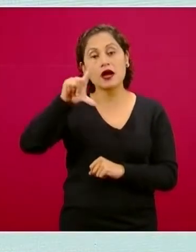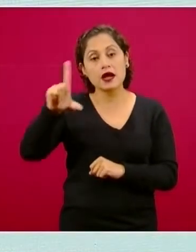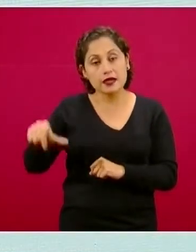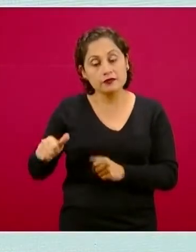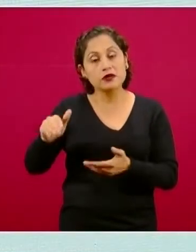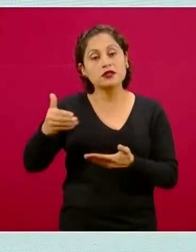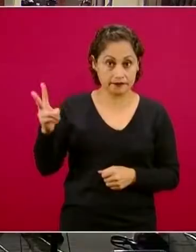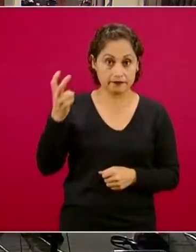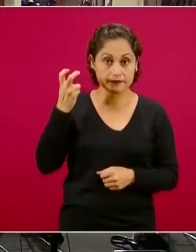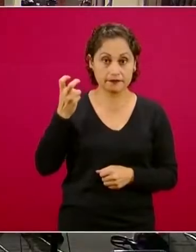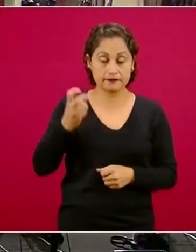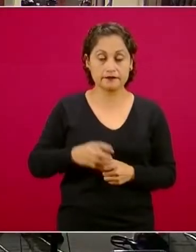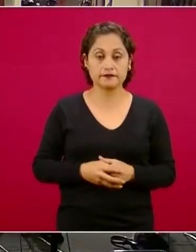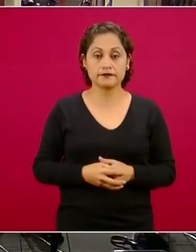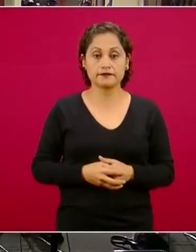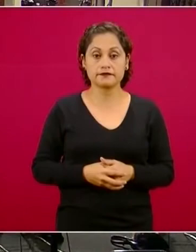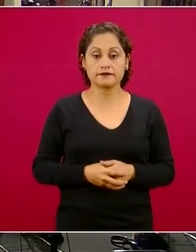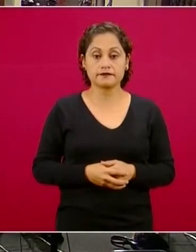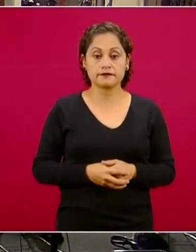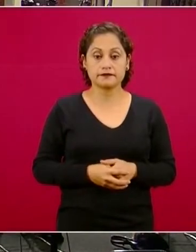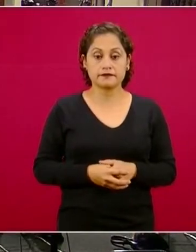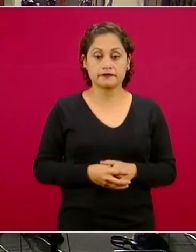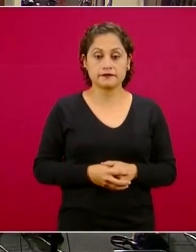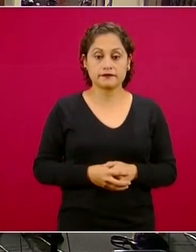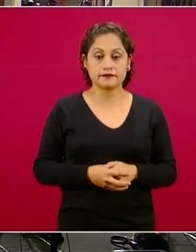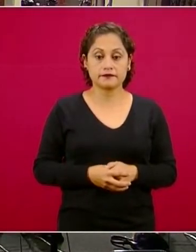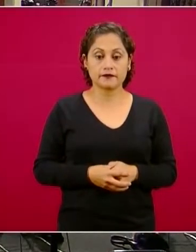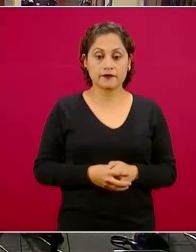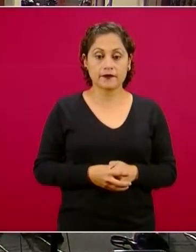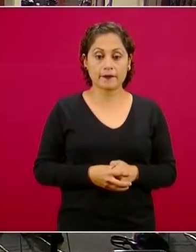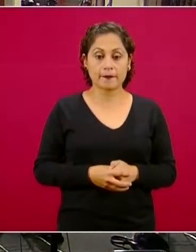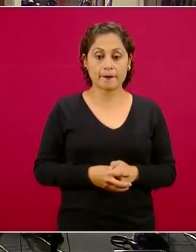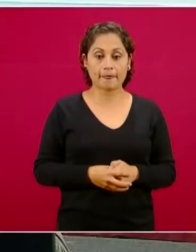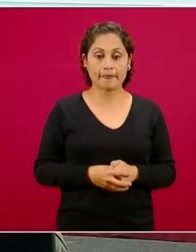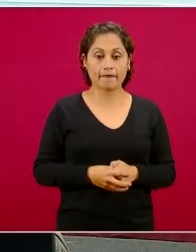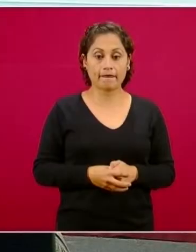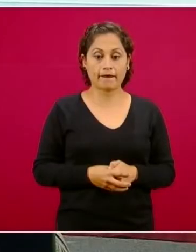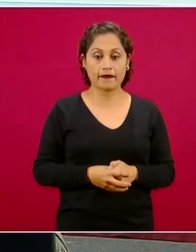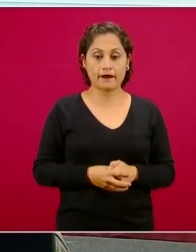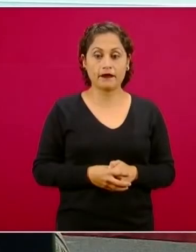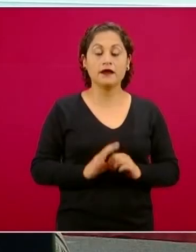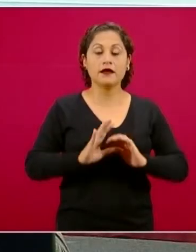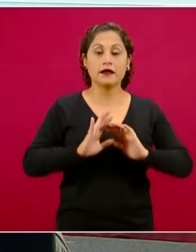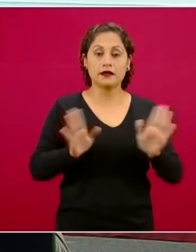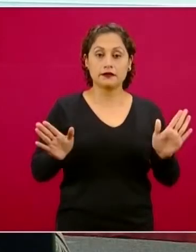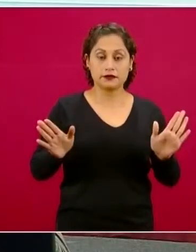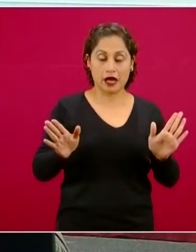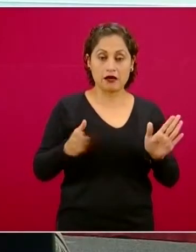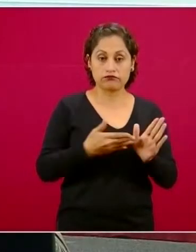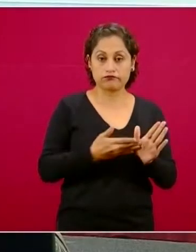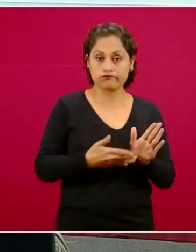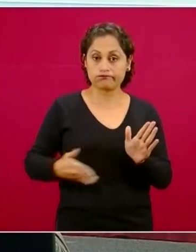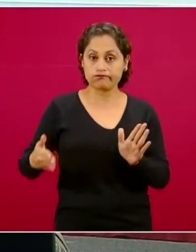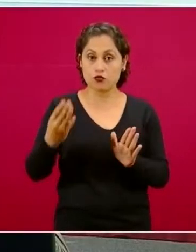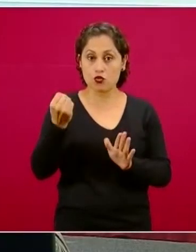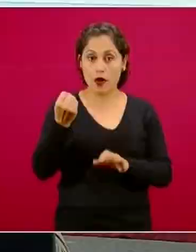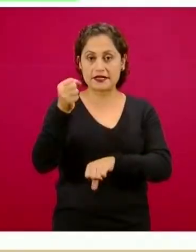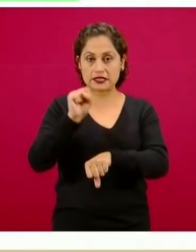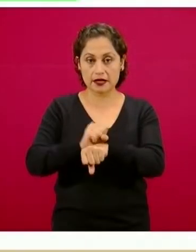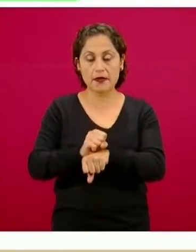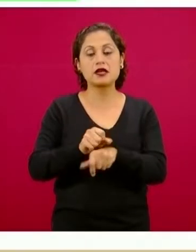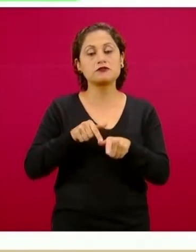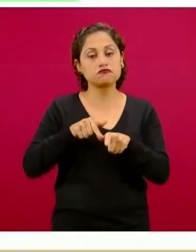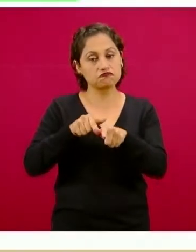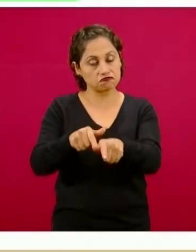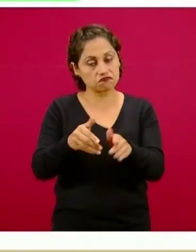mencionó que a excepción de Nuevo León, que tiene el 52% de ocupación, el resto de las entidades están por debajo del